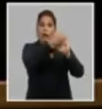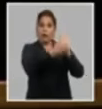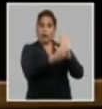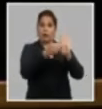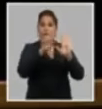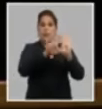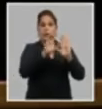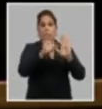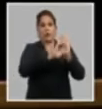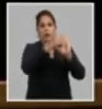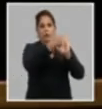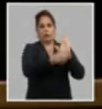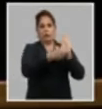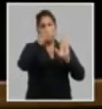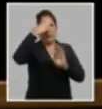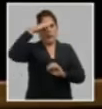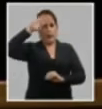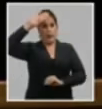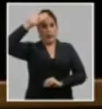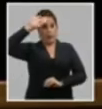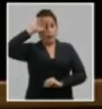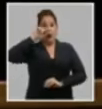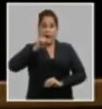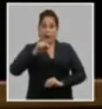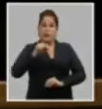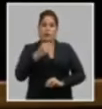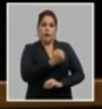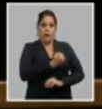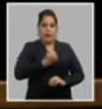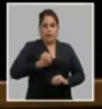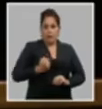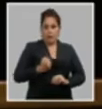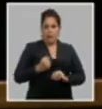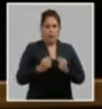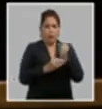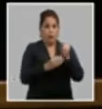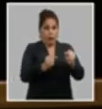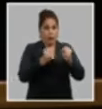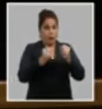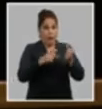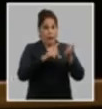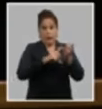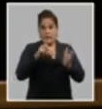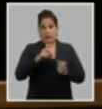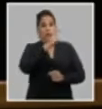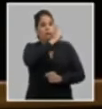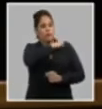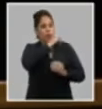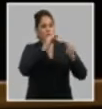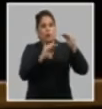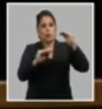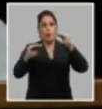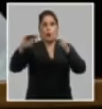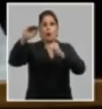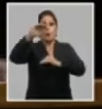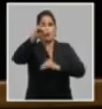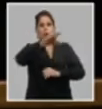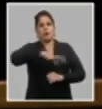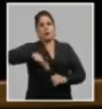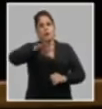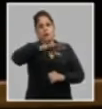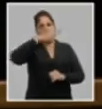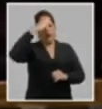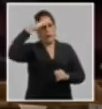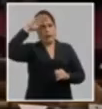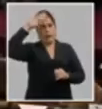5 de la Constitución de la República que lo consagra como la fuerza dirigente superior de la sociedad